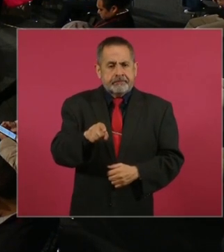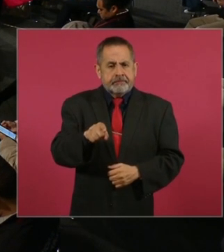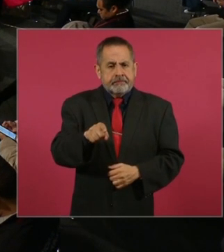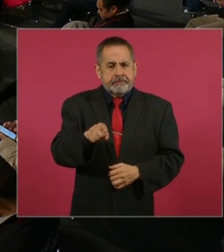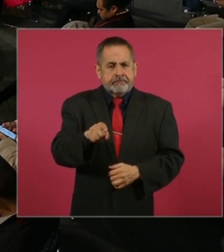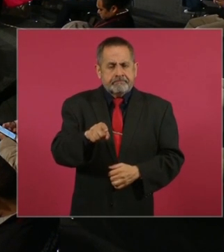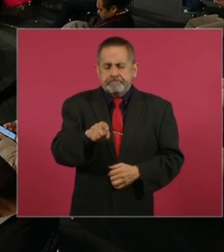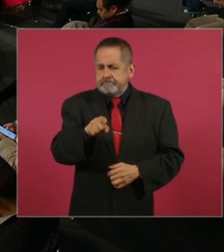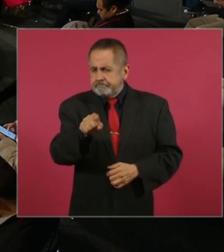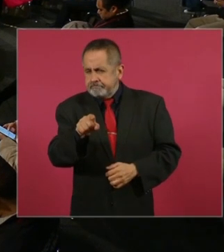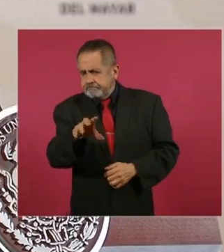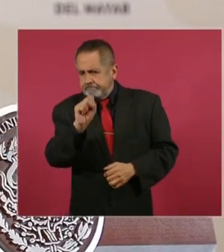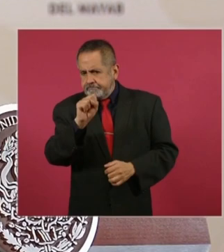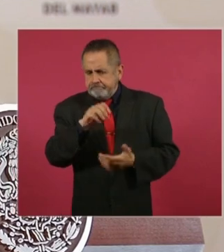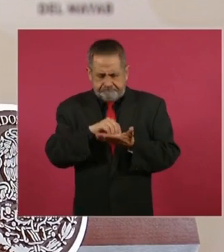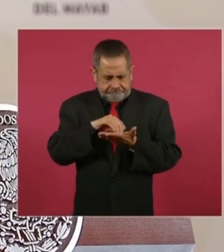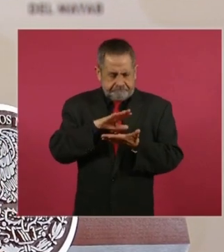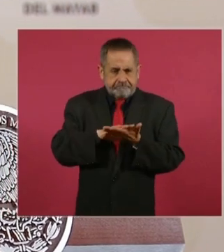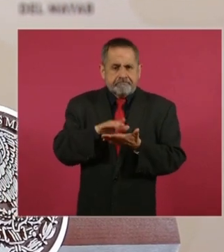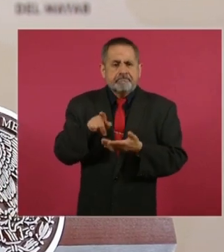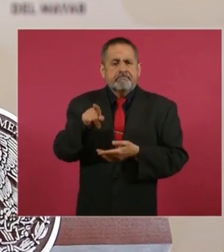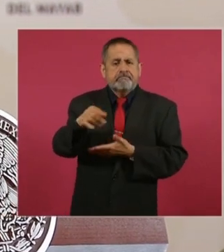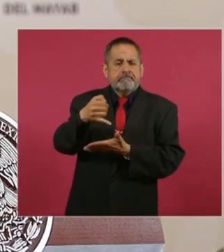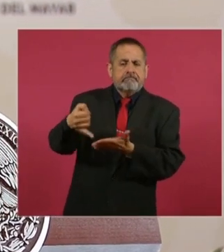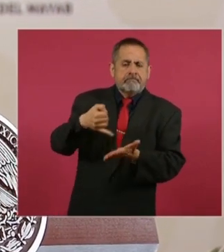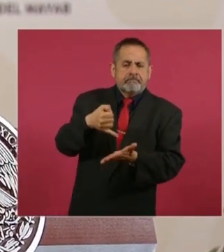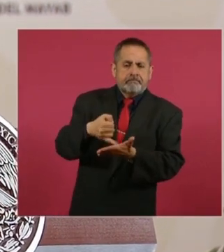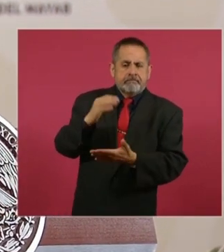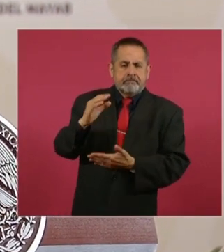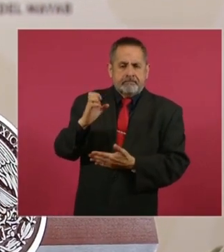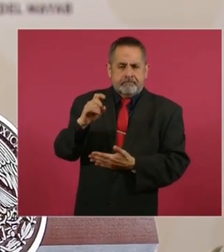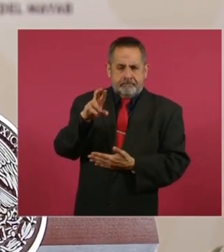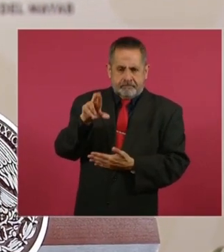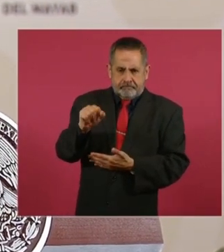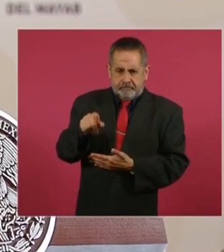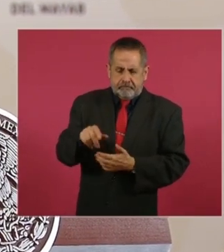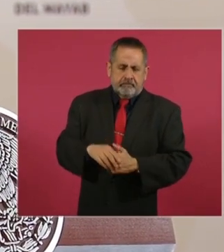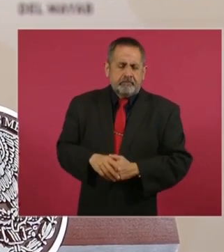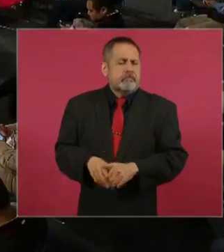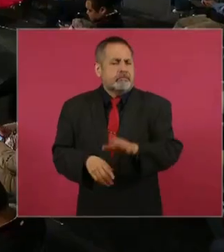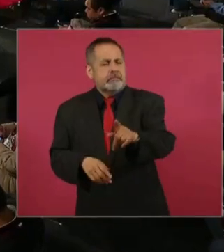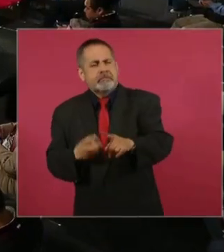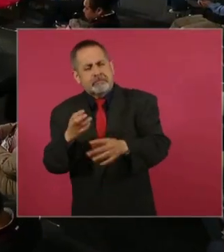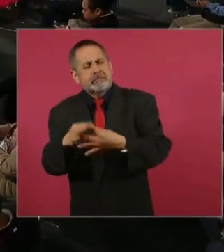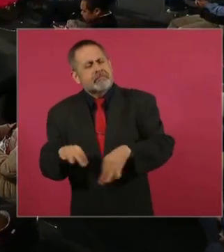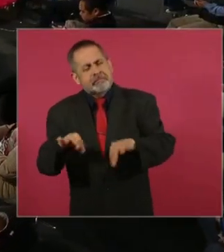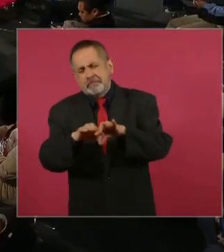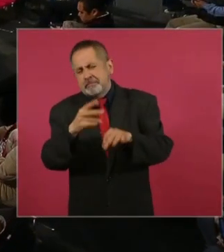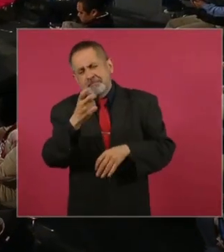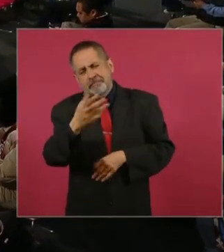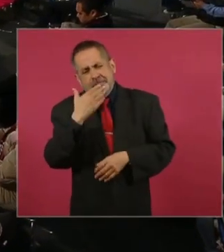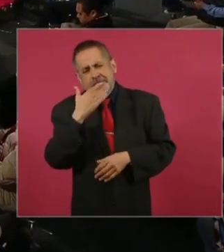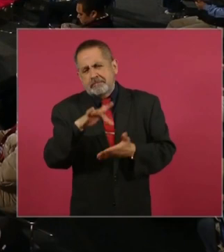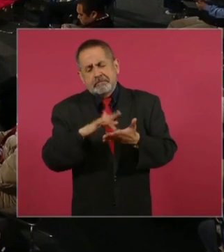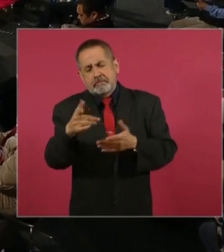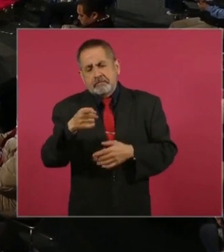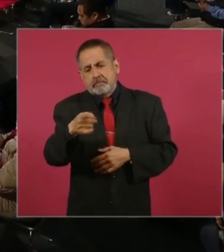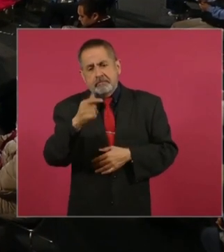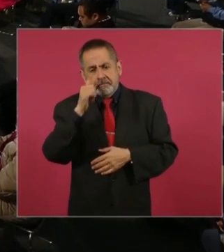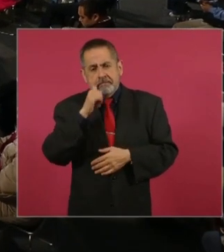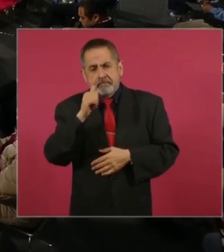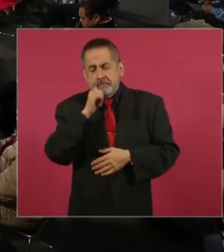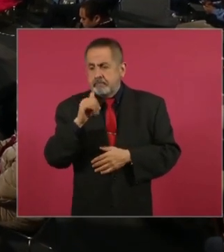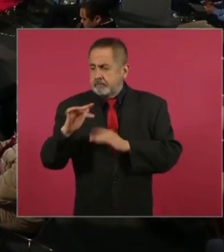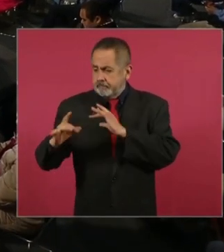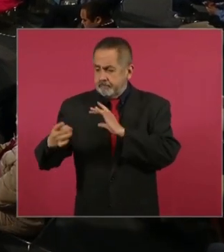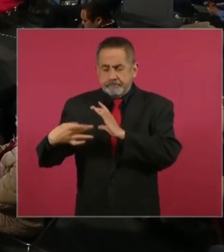nota de lo de la isla de Cedros. Eso es bien importante, fíjese usted. Gracias, porque cada vez que venía aquí recibía